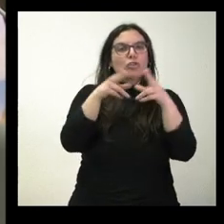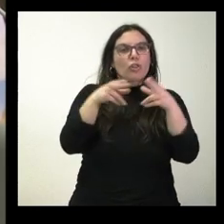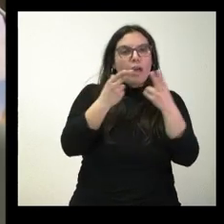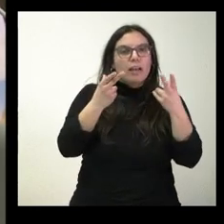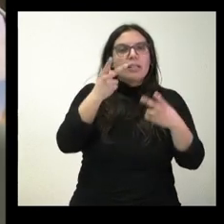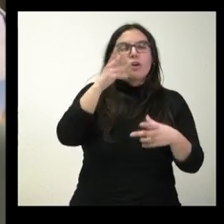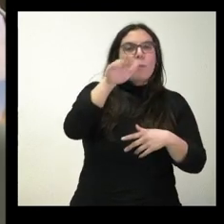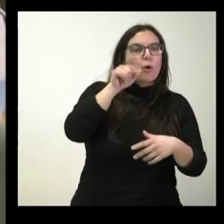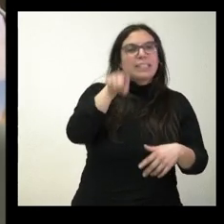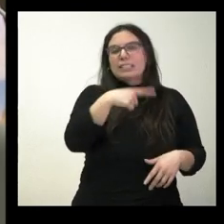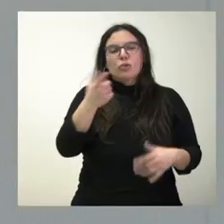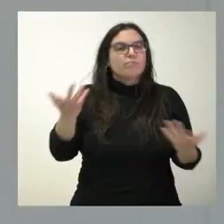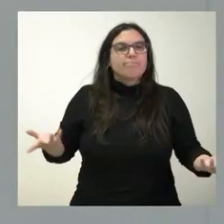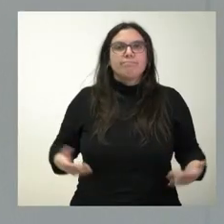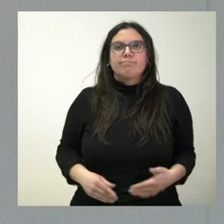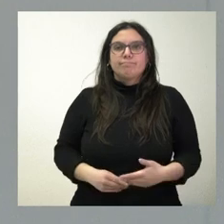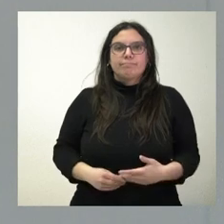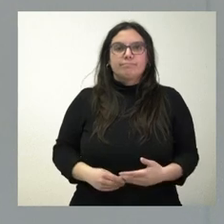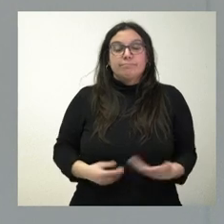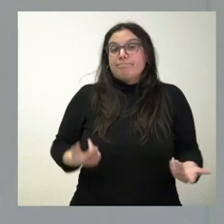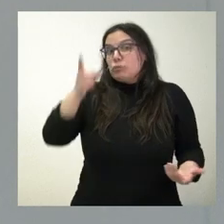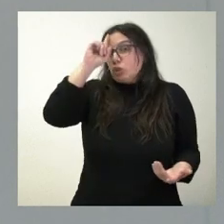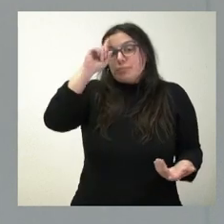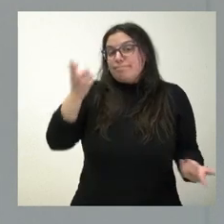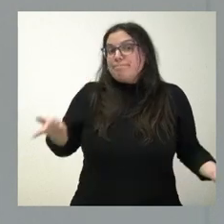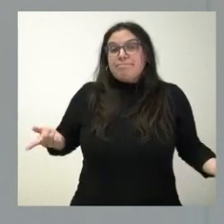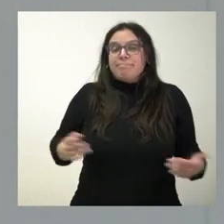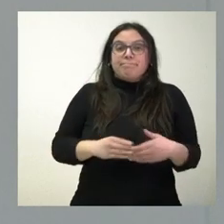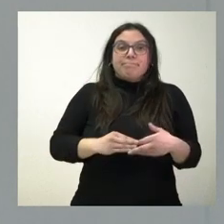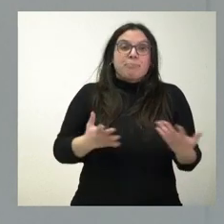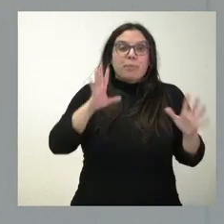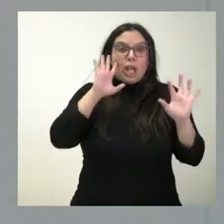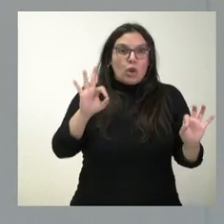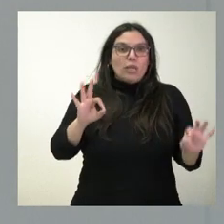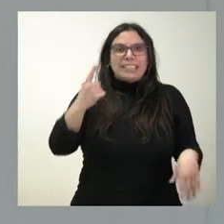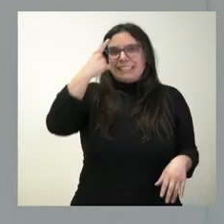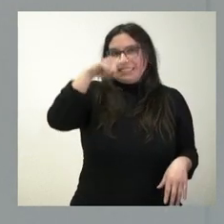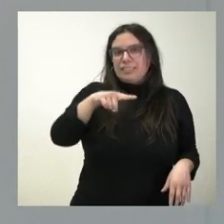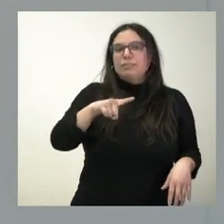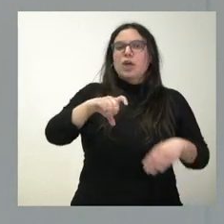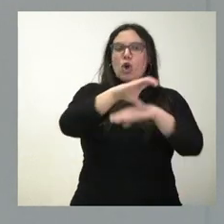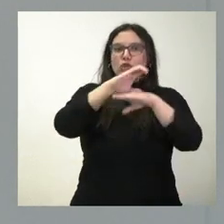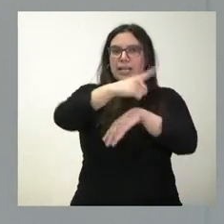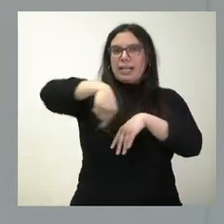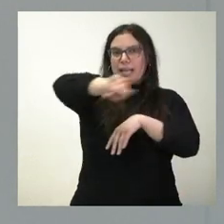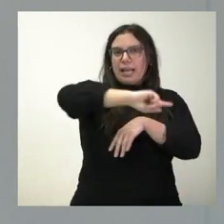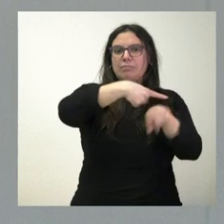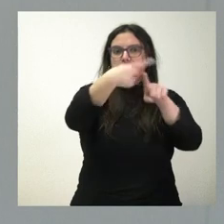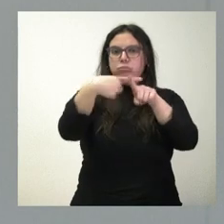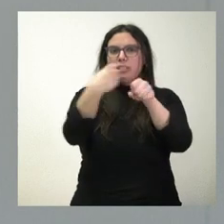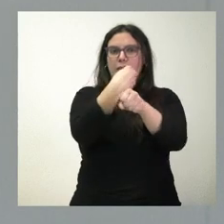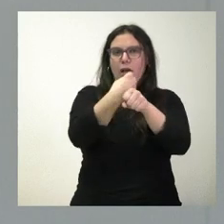convocar? Pues no les sé decir. Lógicamente, sé que las consejerías están trabajando en el ámbito del diálogo social.